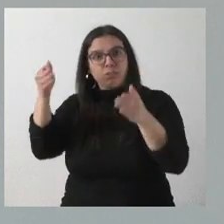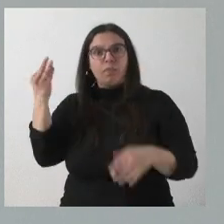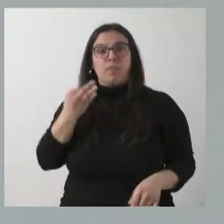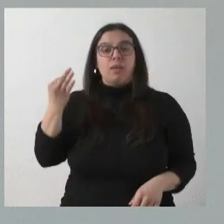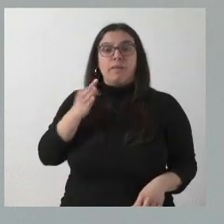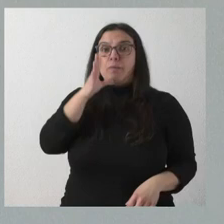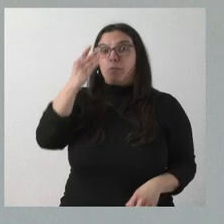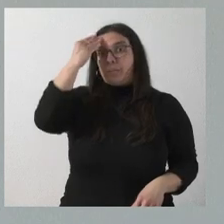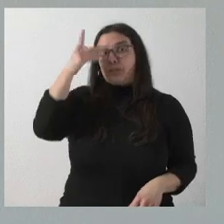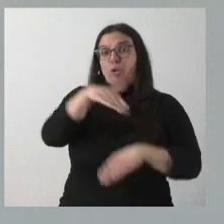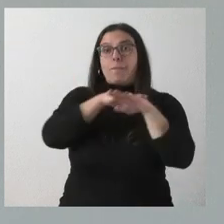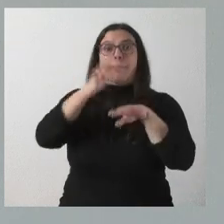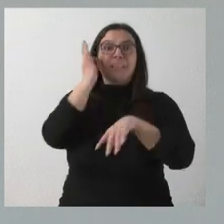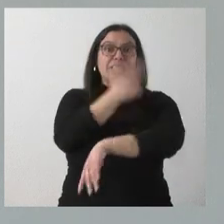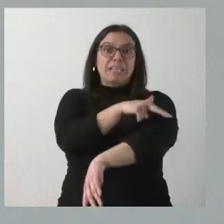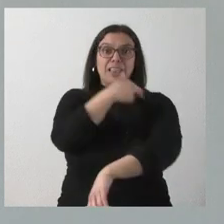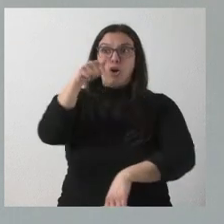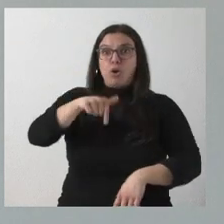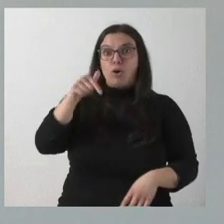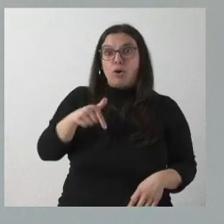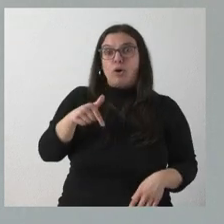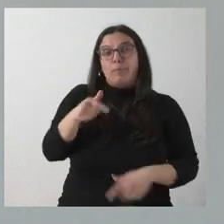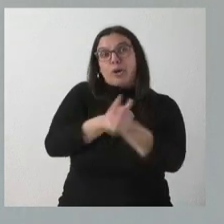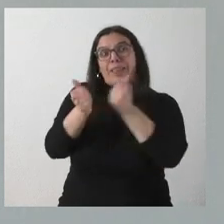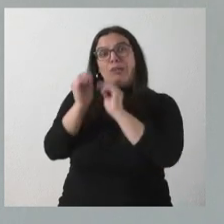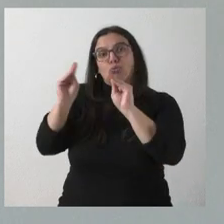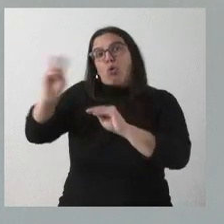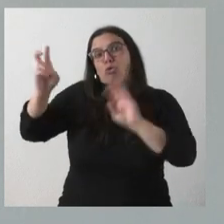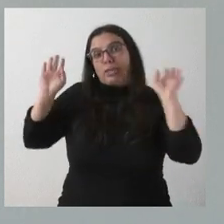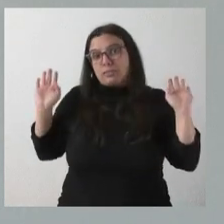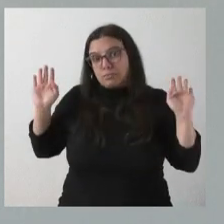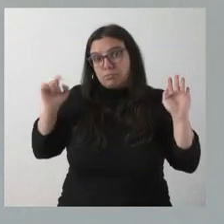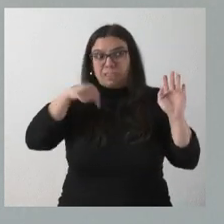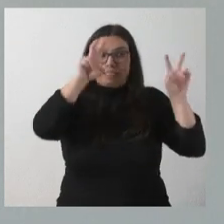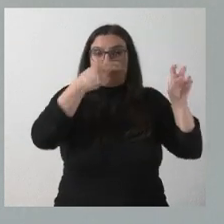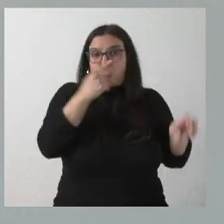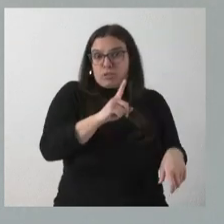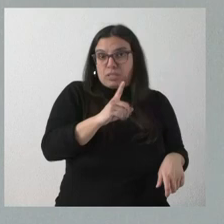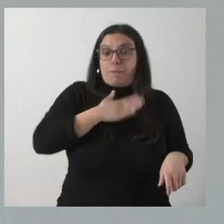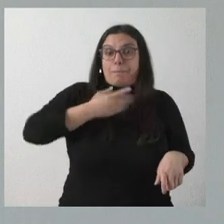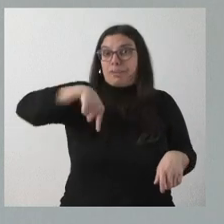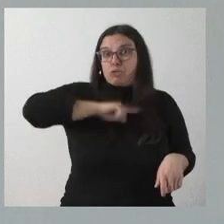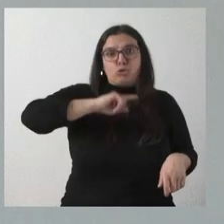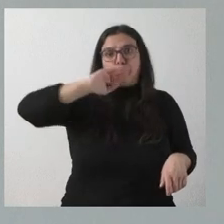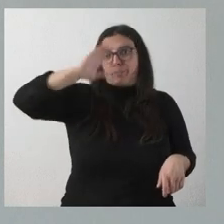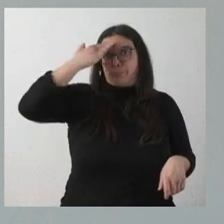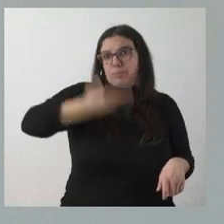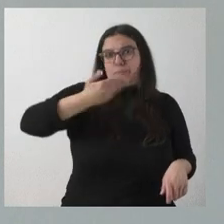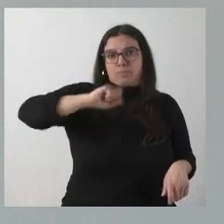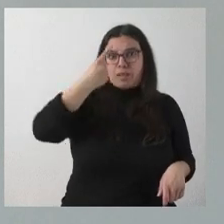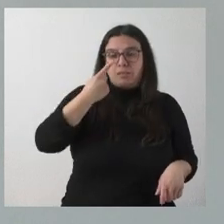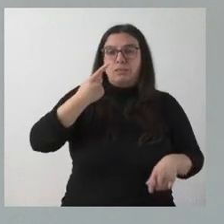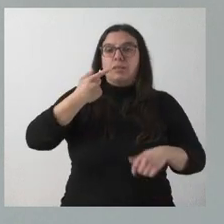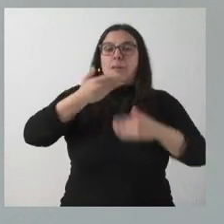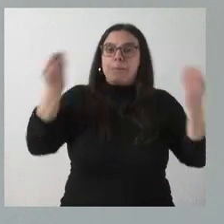ministra de Sanidad hoy está a lo mejor con otras prioridades distintas a esta. Para nosotros es la más importante que tenemos, mejorar la